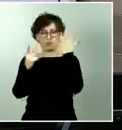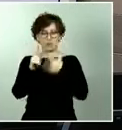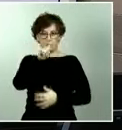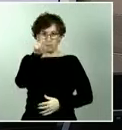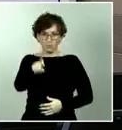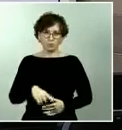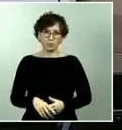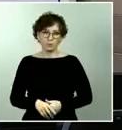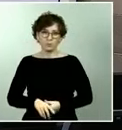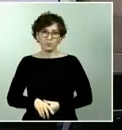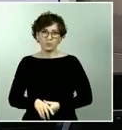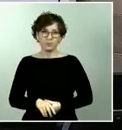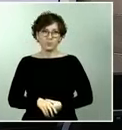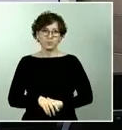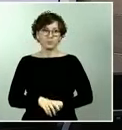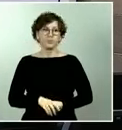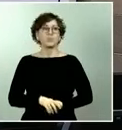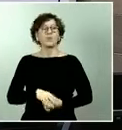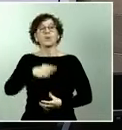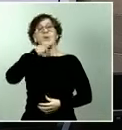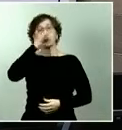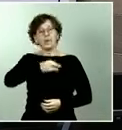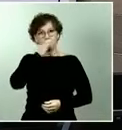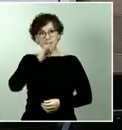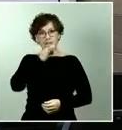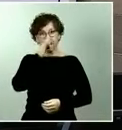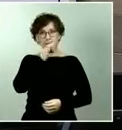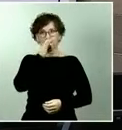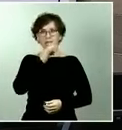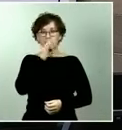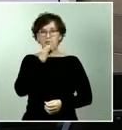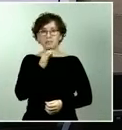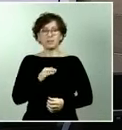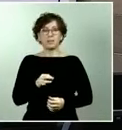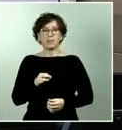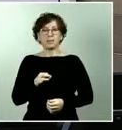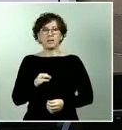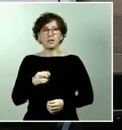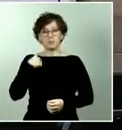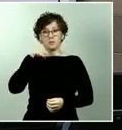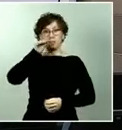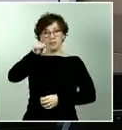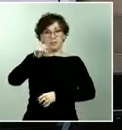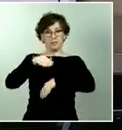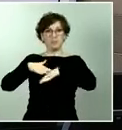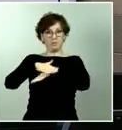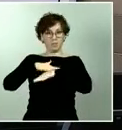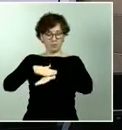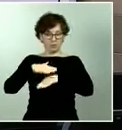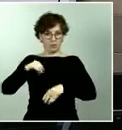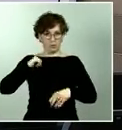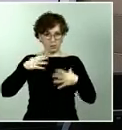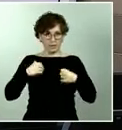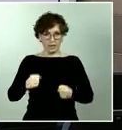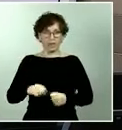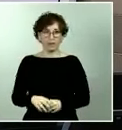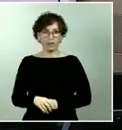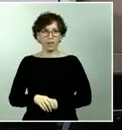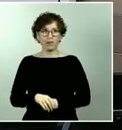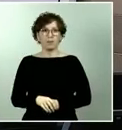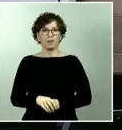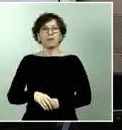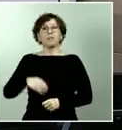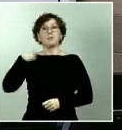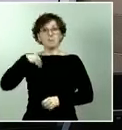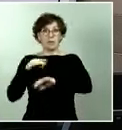Buenas tardes, soy Juan Emilio Ballesteros de cambio 16. Para el ministro de Sanidad, en la desescalada territorial van a ser